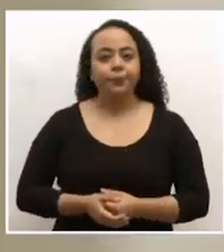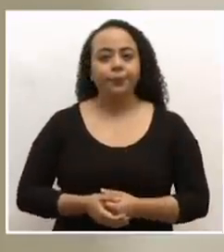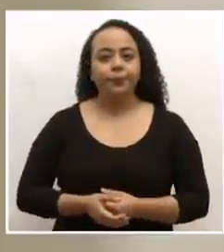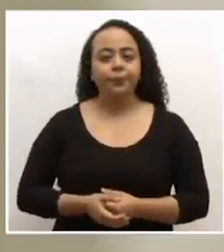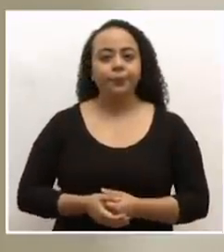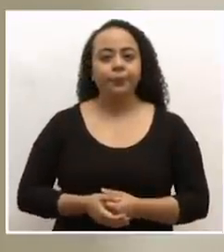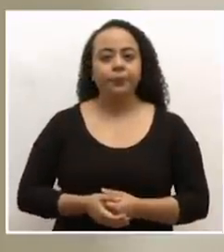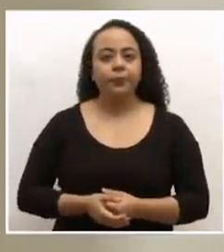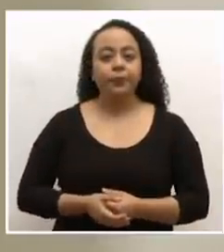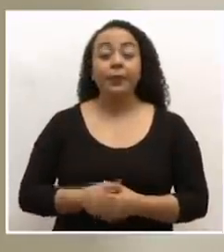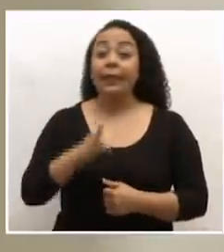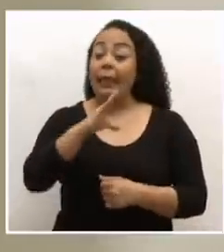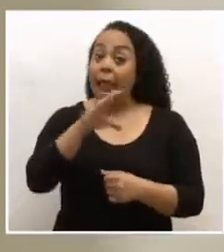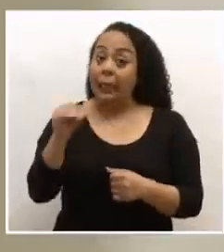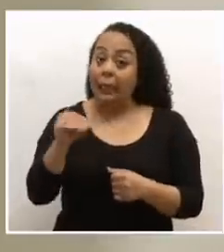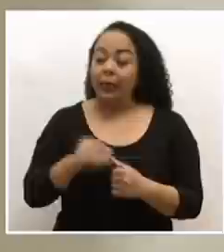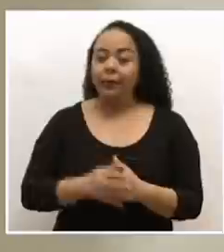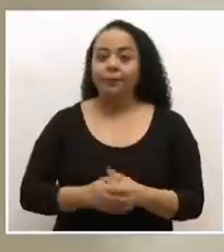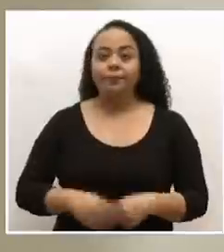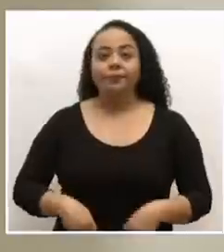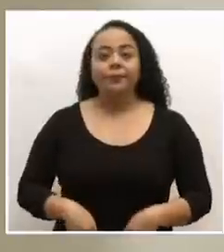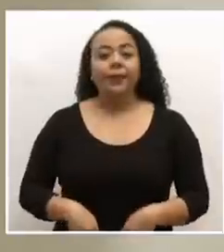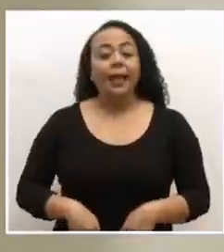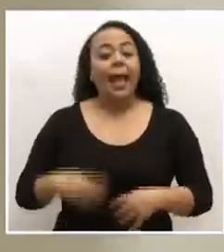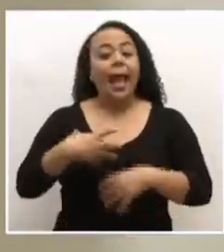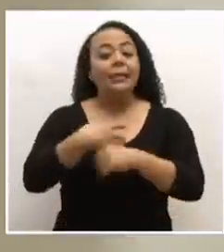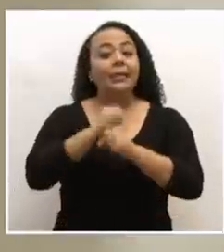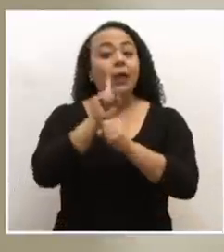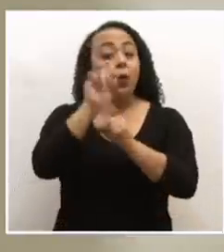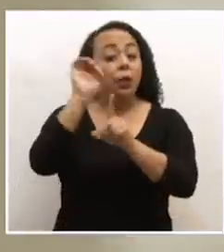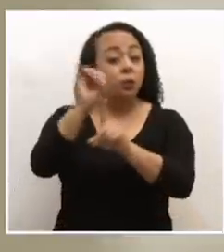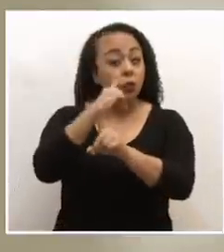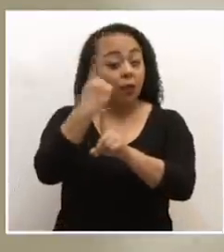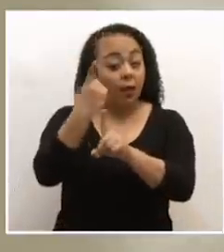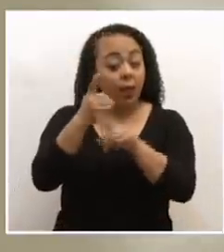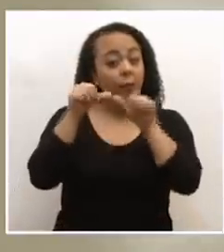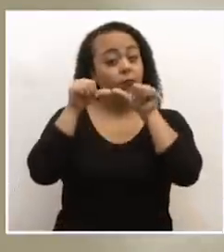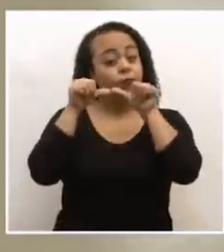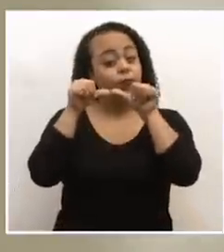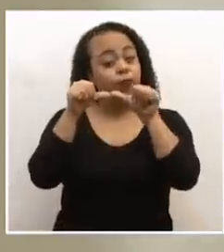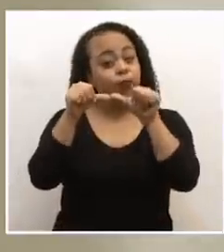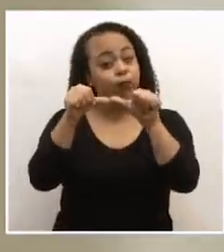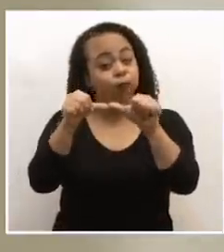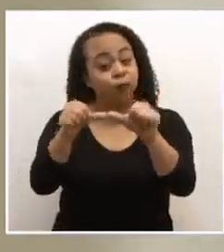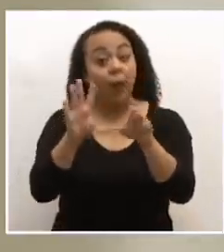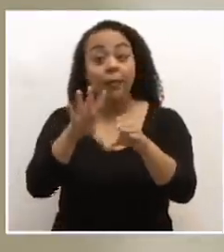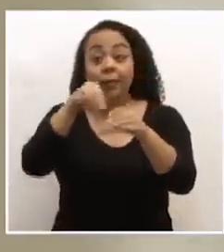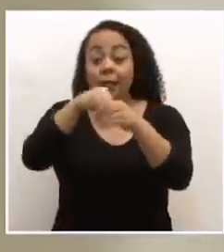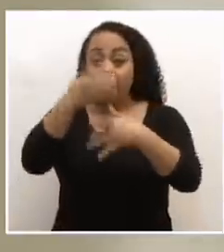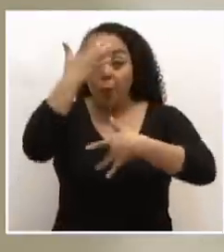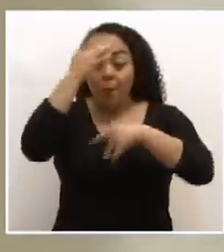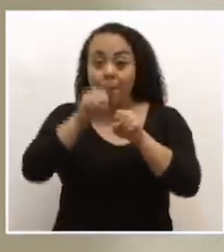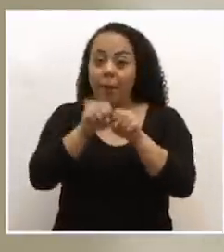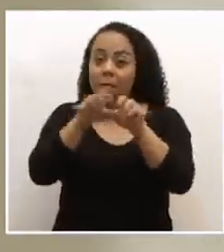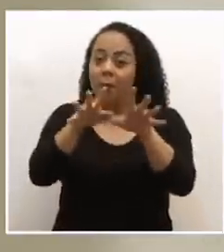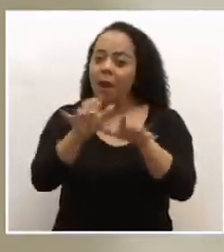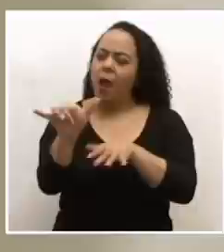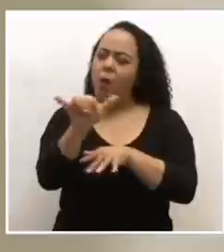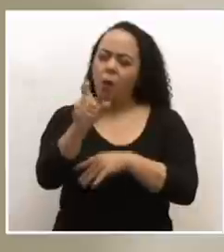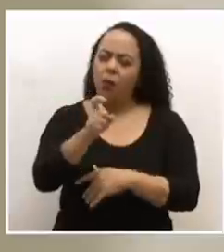Y movernos o hacer que una sociedad siga adelante en medio de esta pandemia sigue siendo difícil.